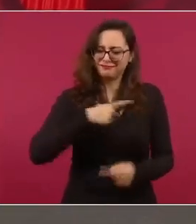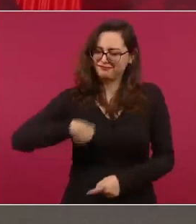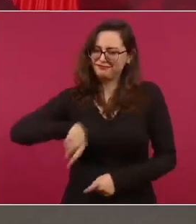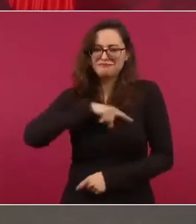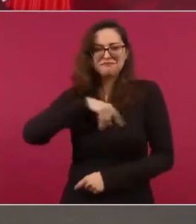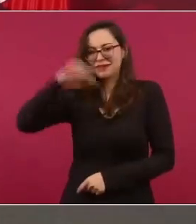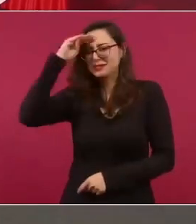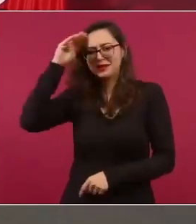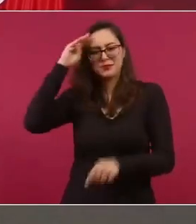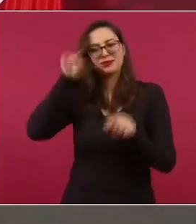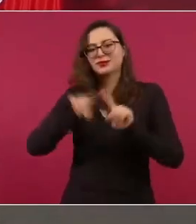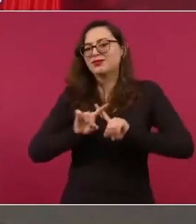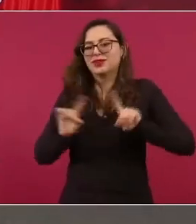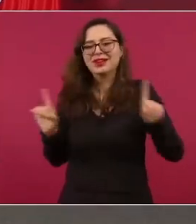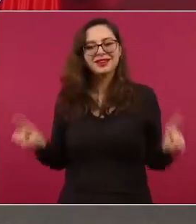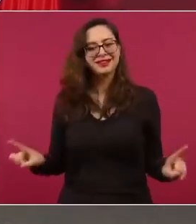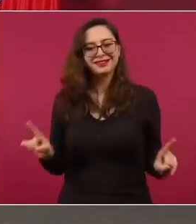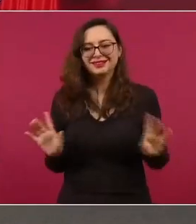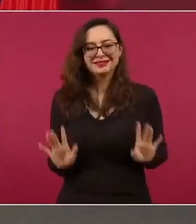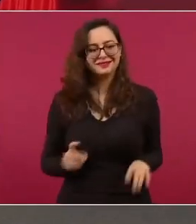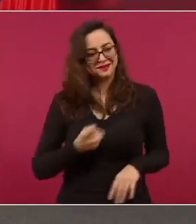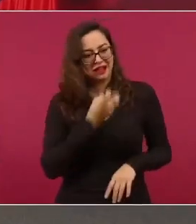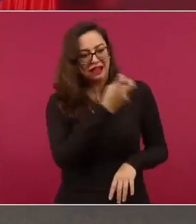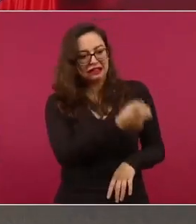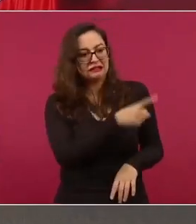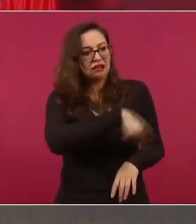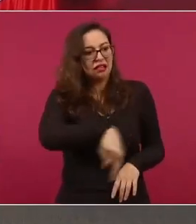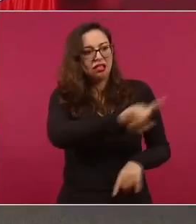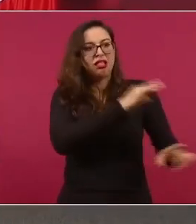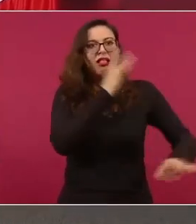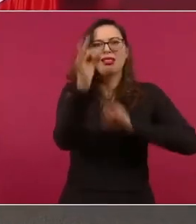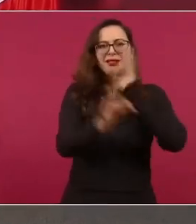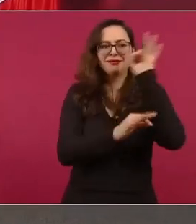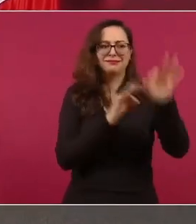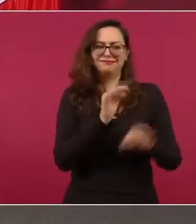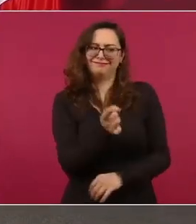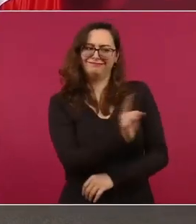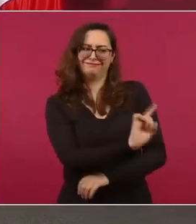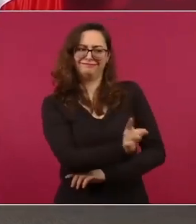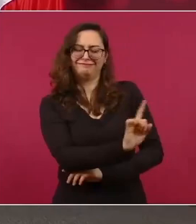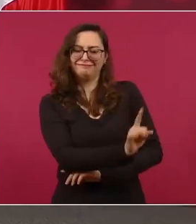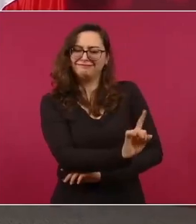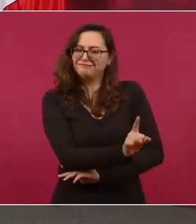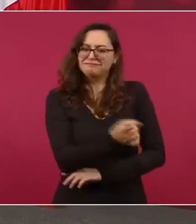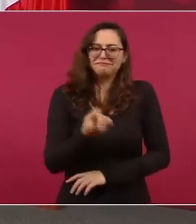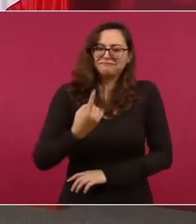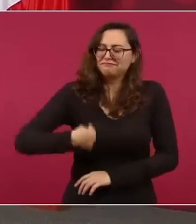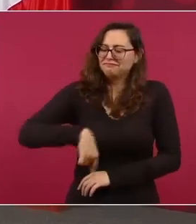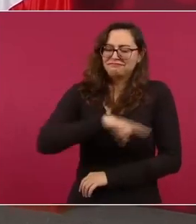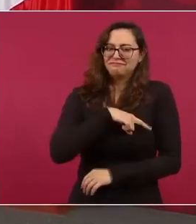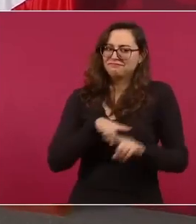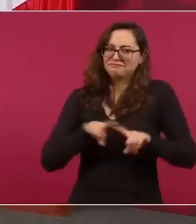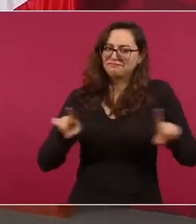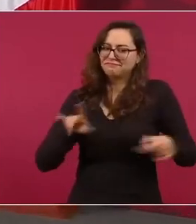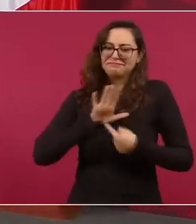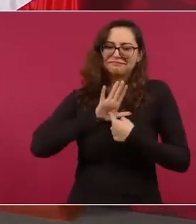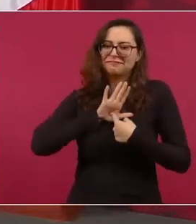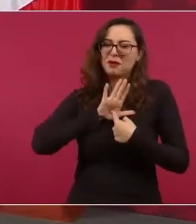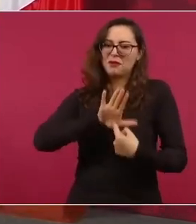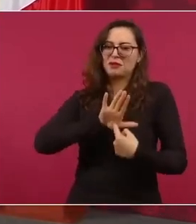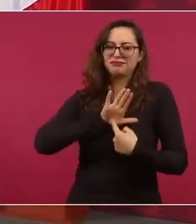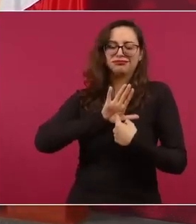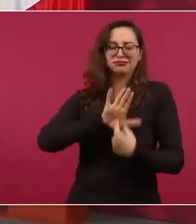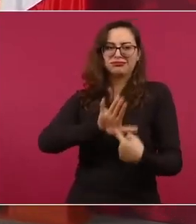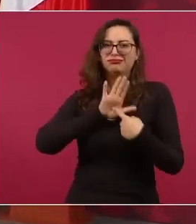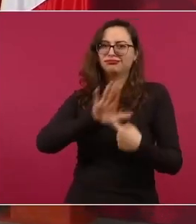se anime, se reafirme la